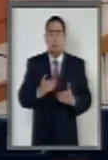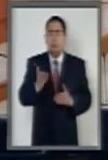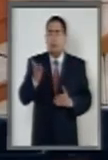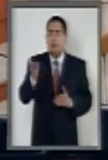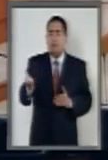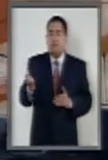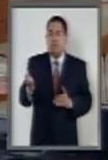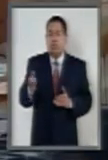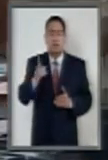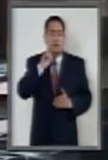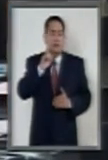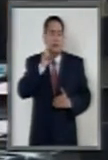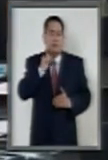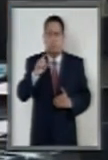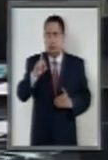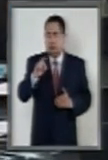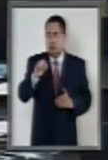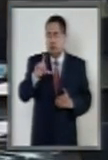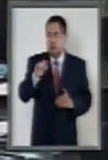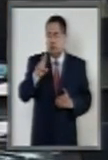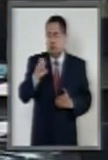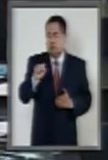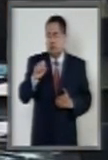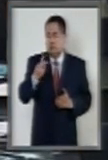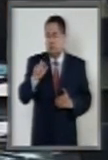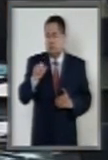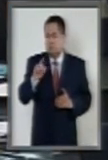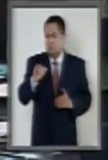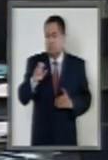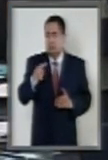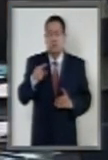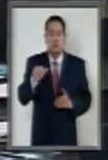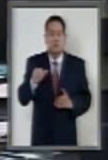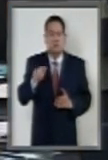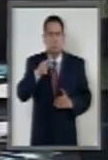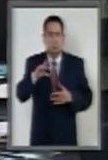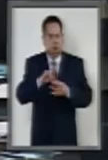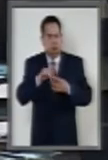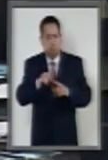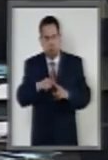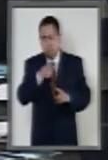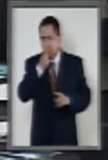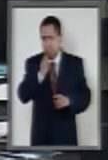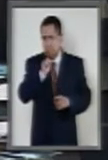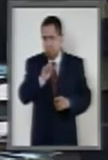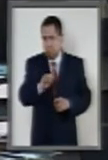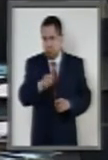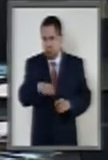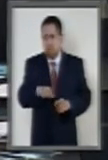La senadora Dolores Padierna Luna, para hablar a favor del dictamen.